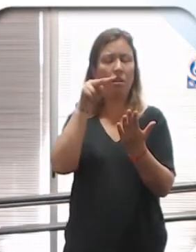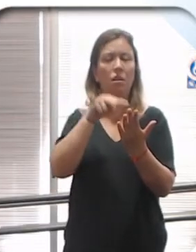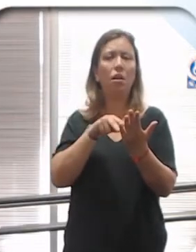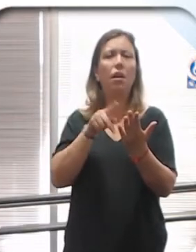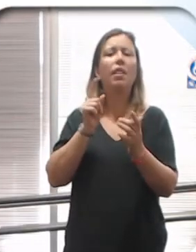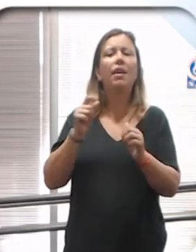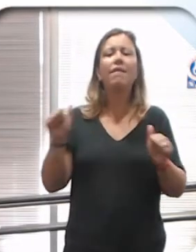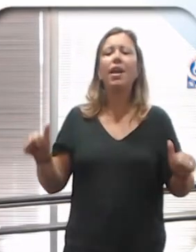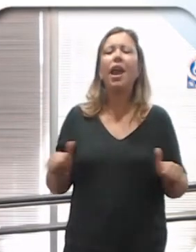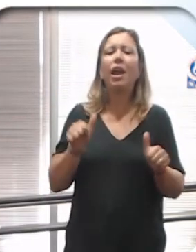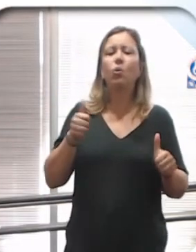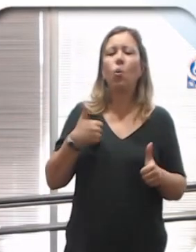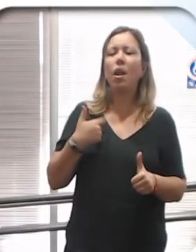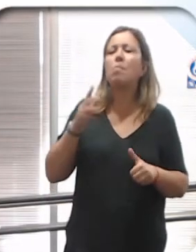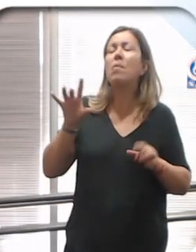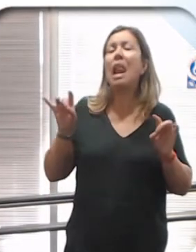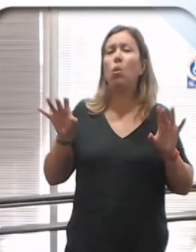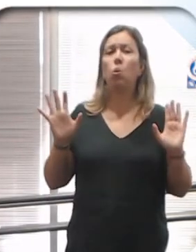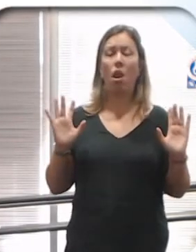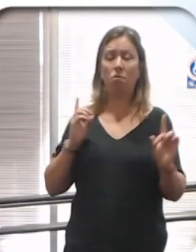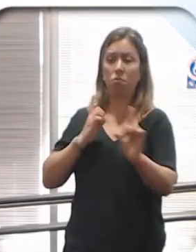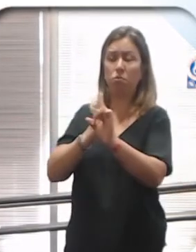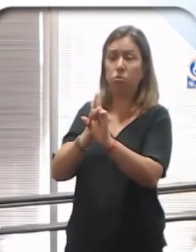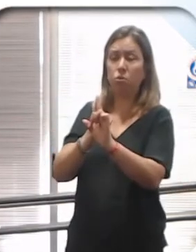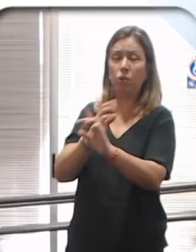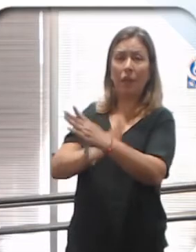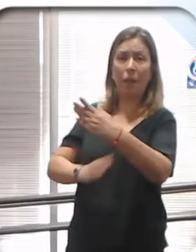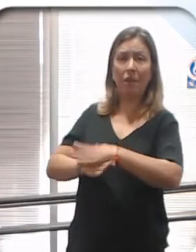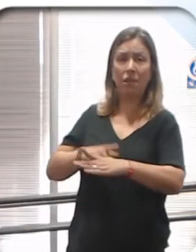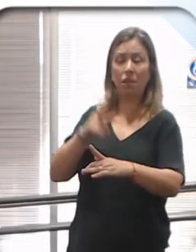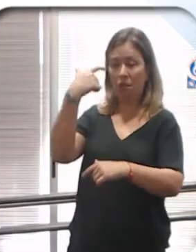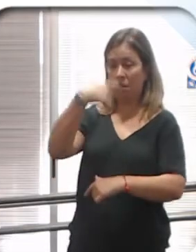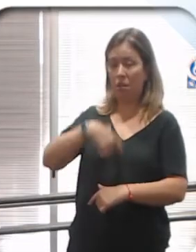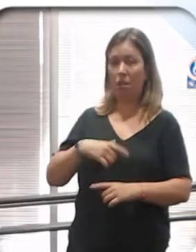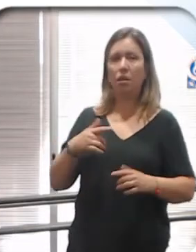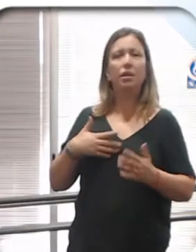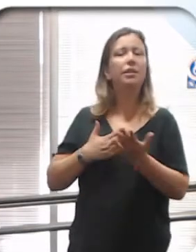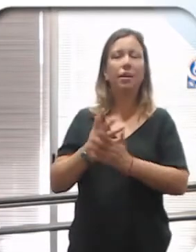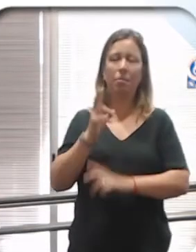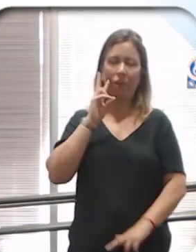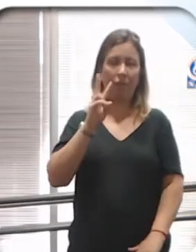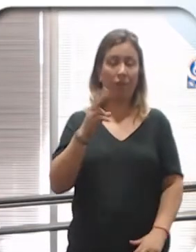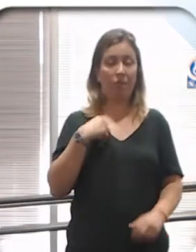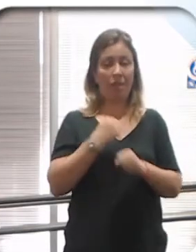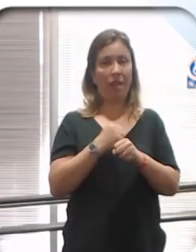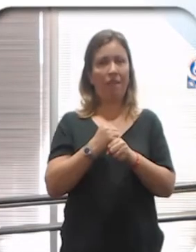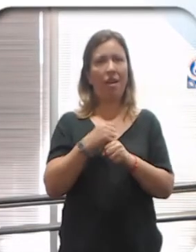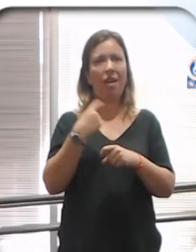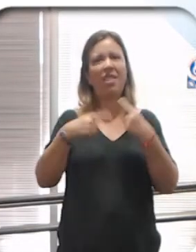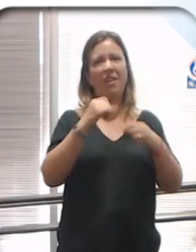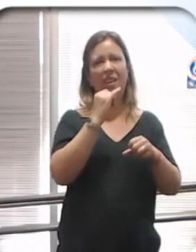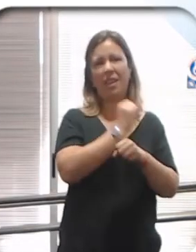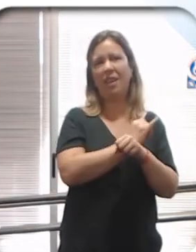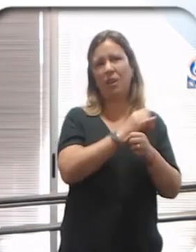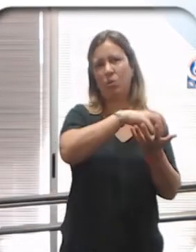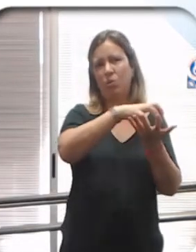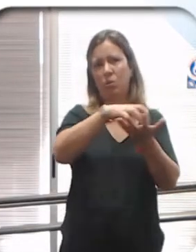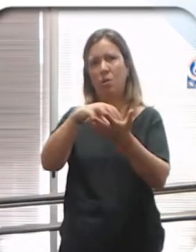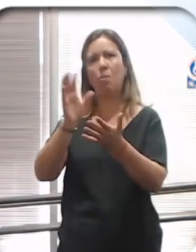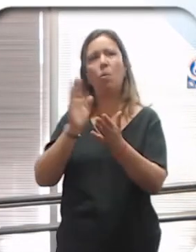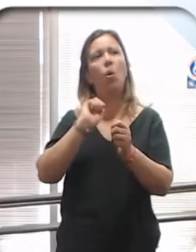Actuar con naturalidad. Hay una cosa que siempre lo veo, que yo trabajo en varias instituciones